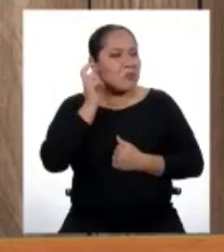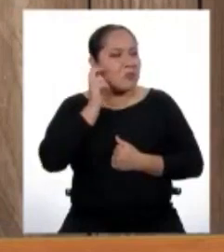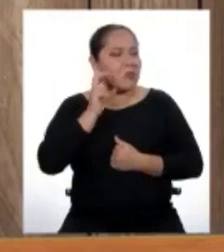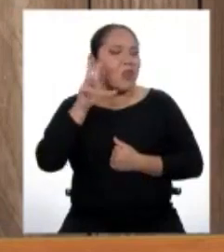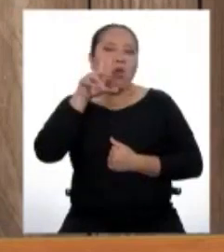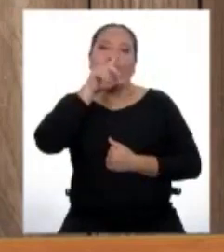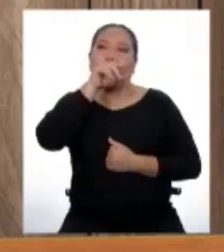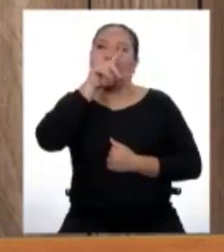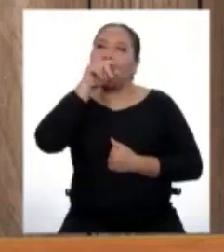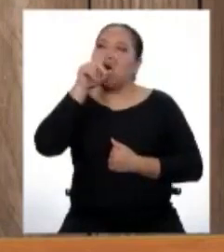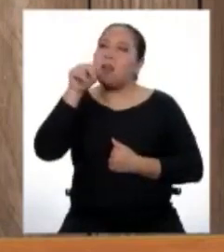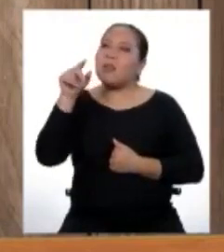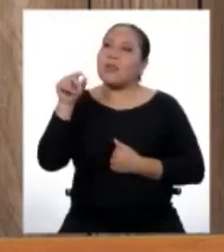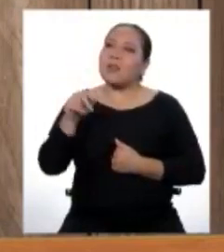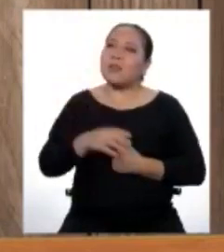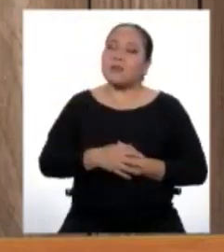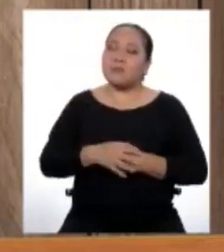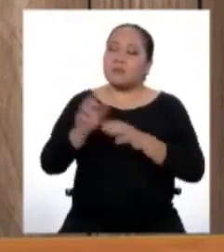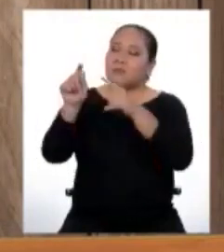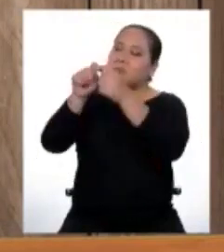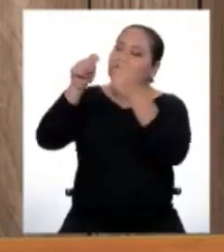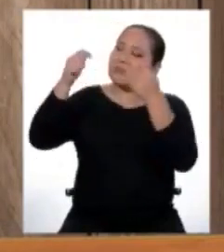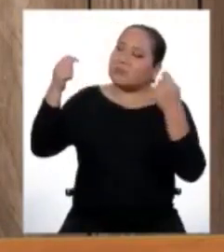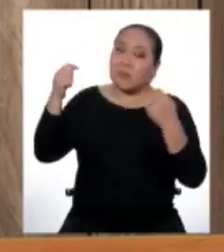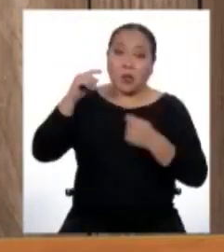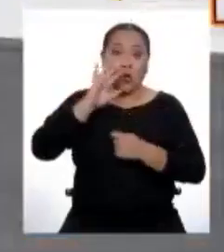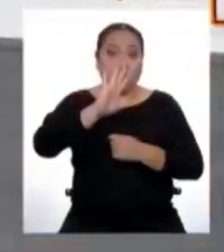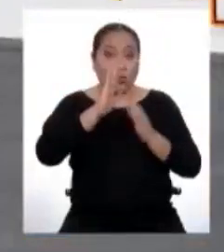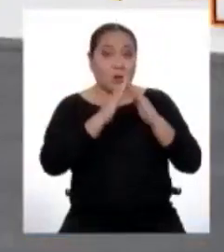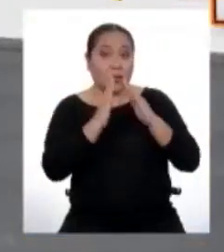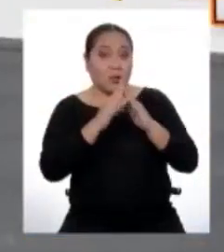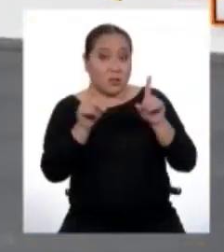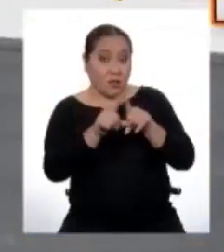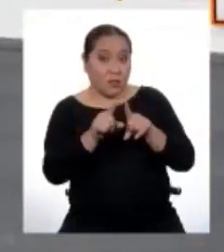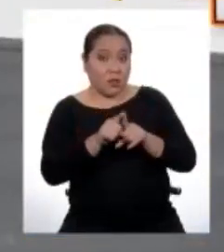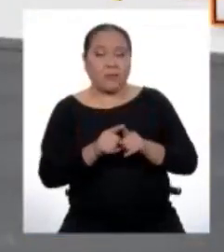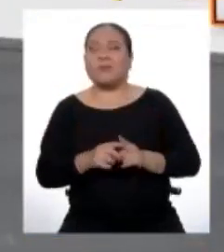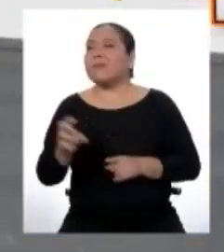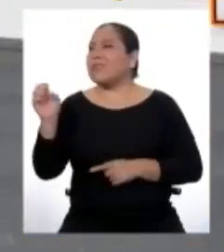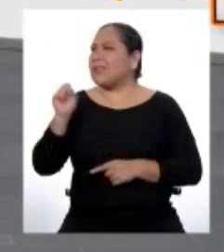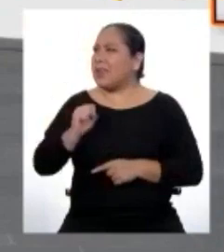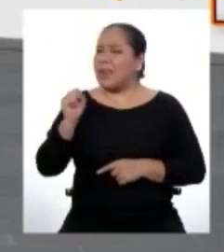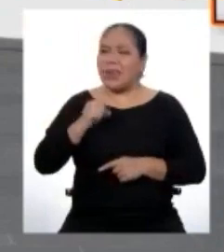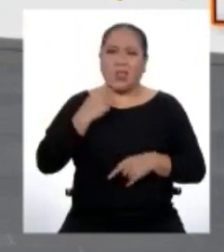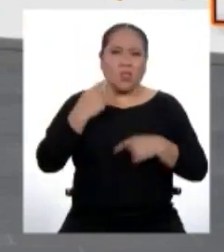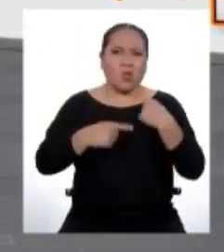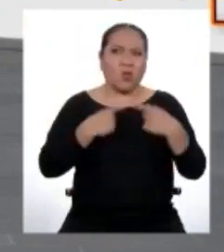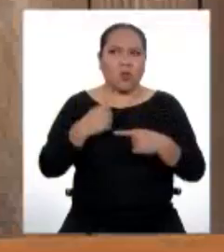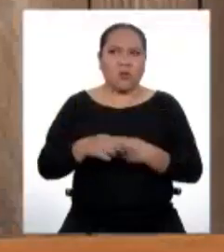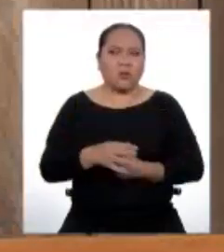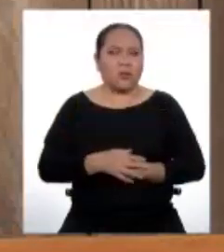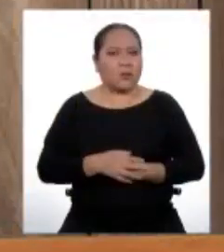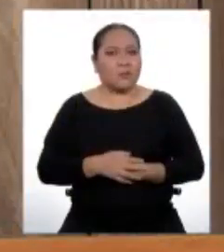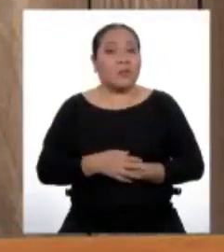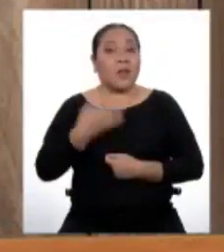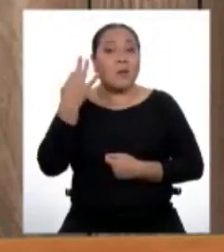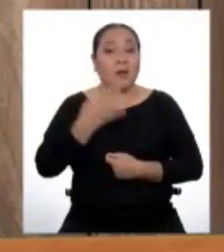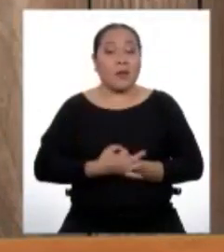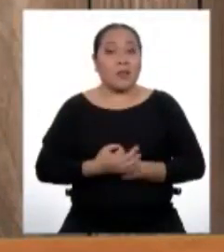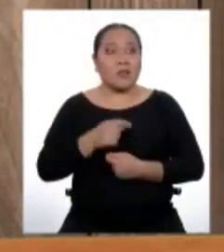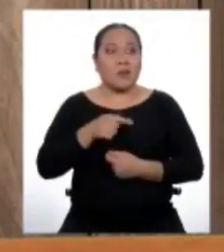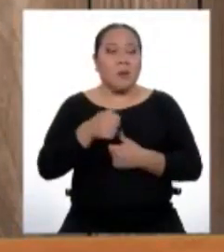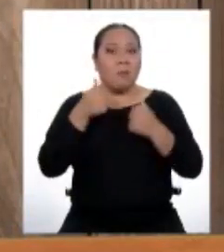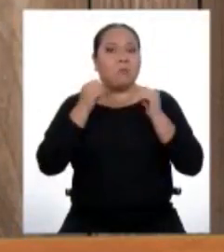pajaritos que ahora cantan en mi ventana. ¿Por tu casa también hay? Totalmente, todos los días. La verdad que es una